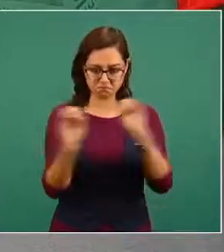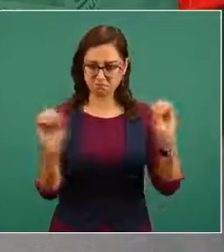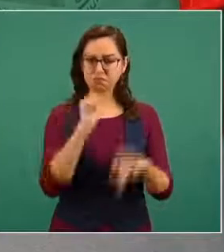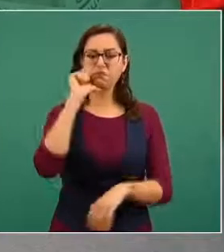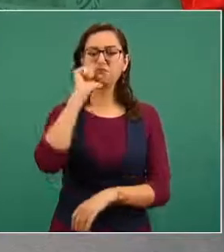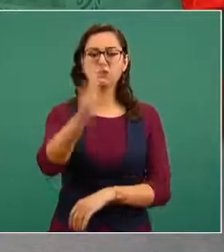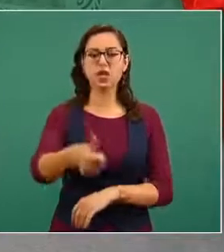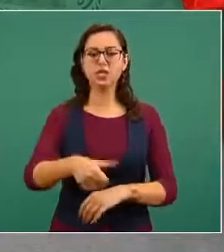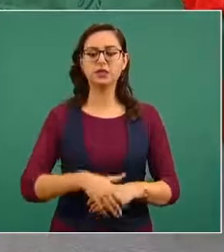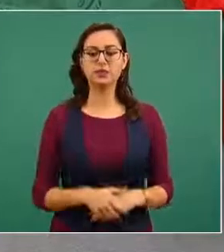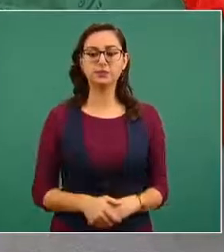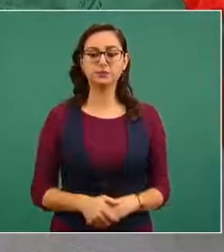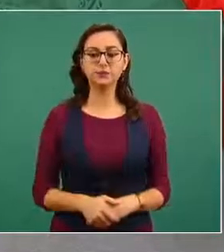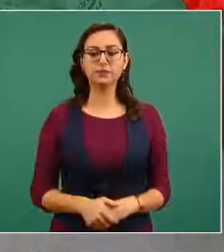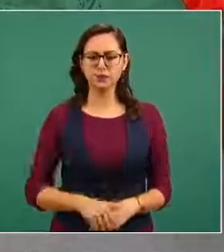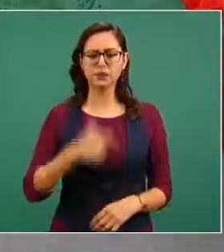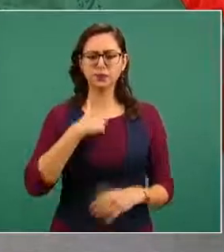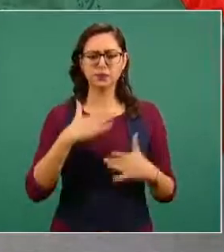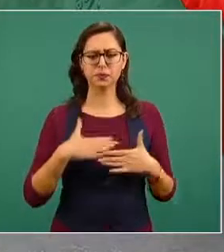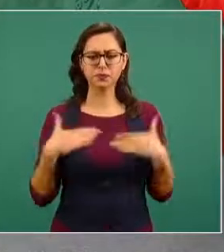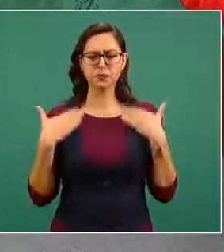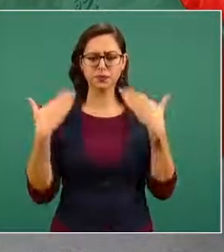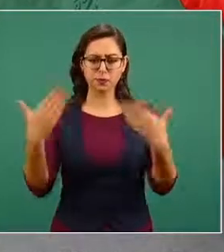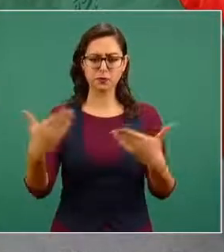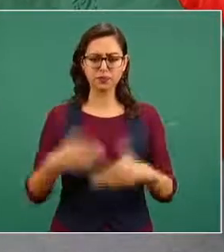entonces me da confianza